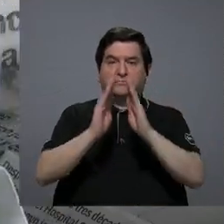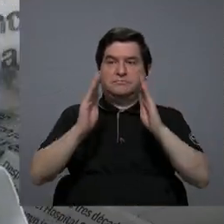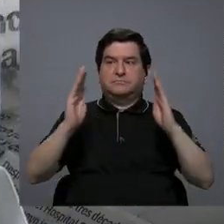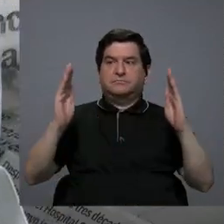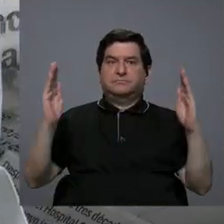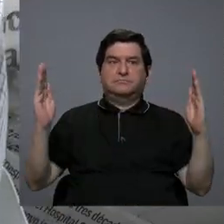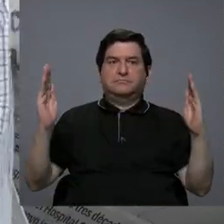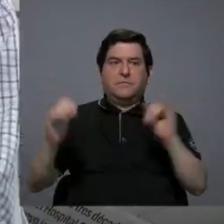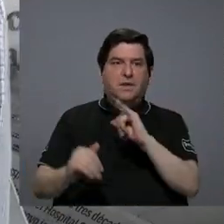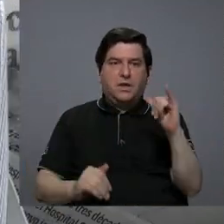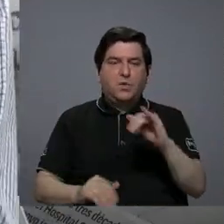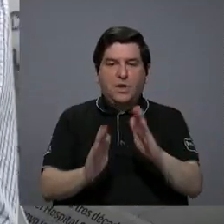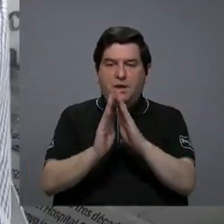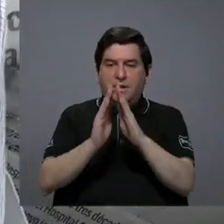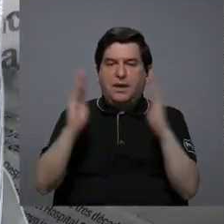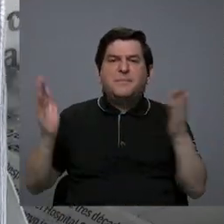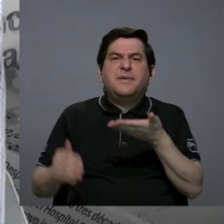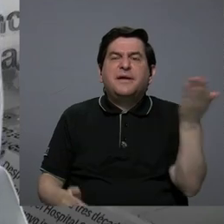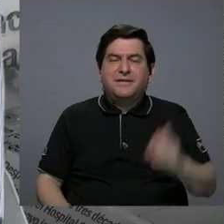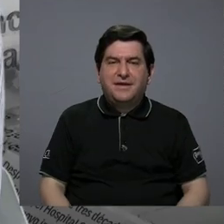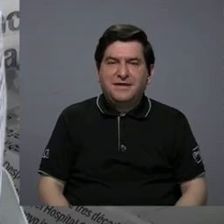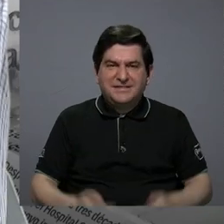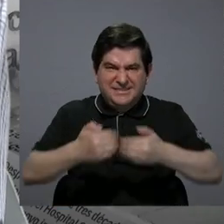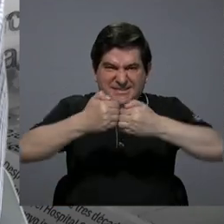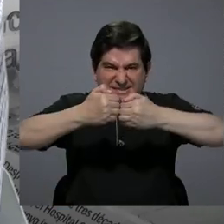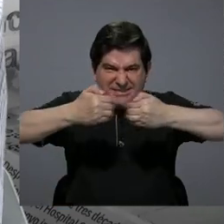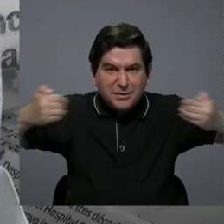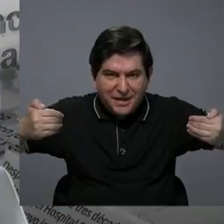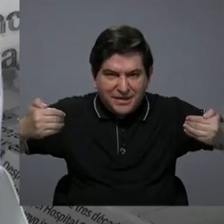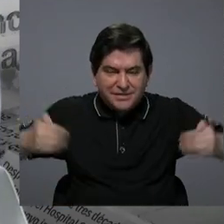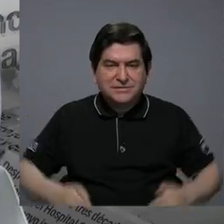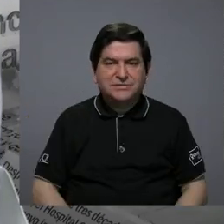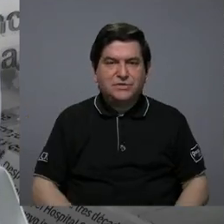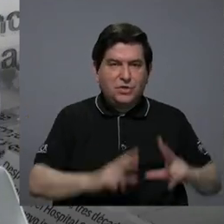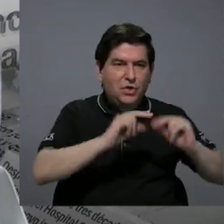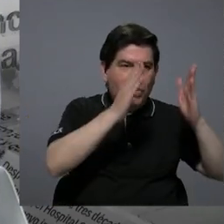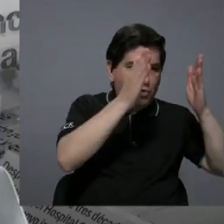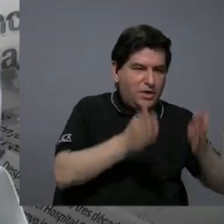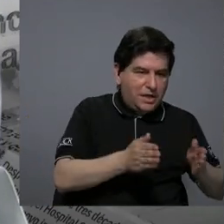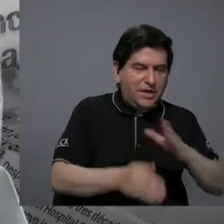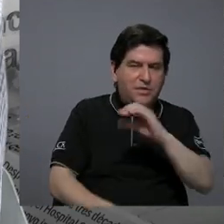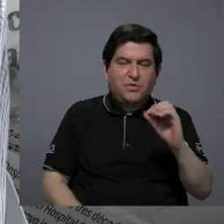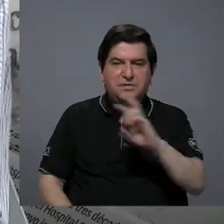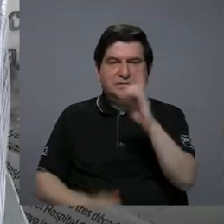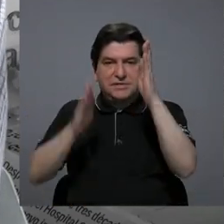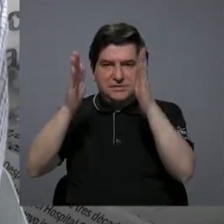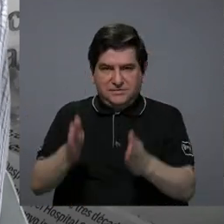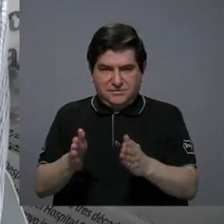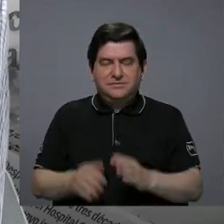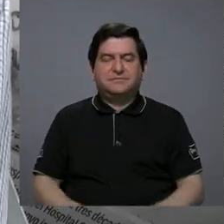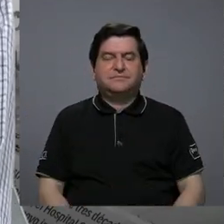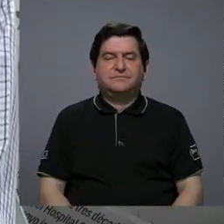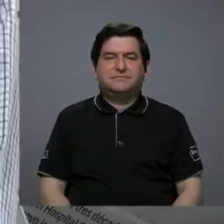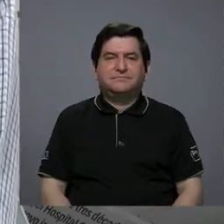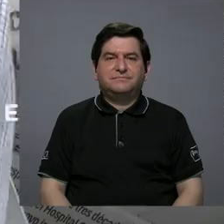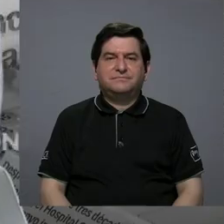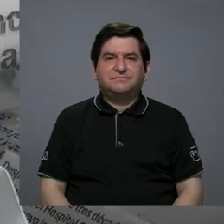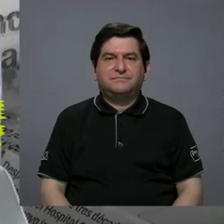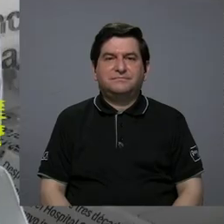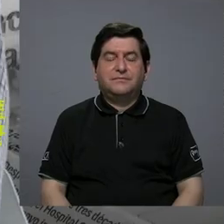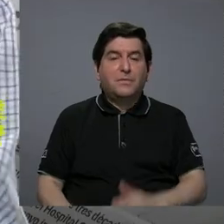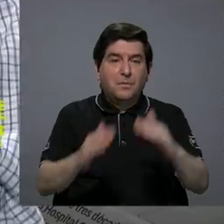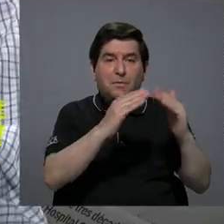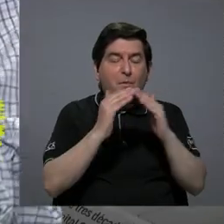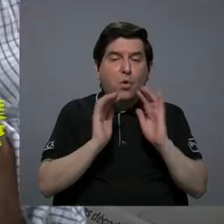y también se amplía la brecha entre nicaragüenses y costarricenses. Es decir, que para